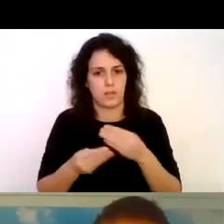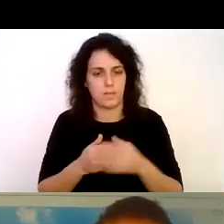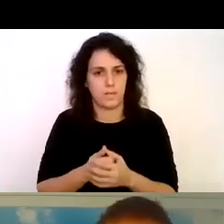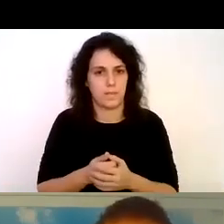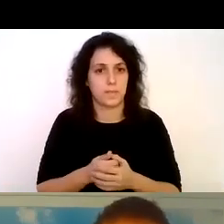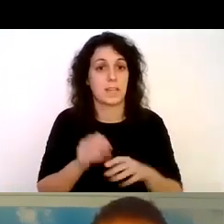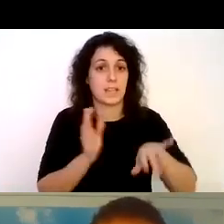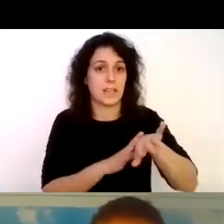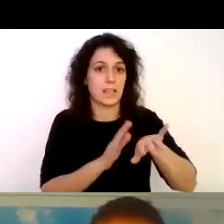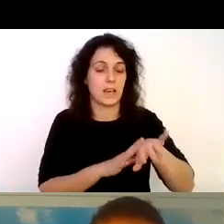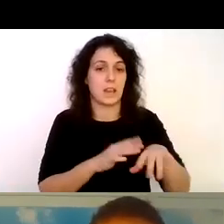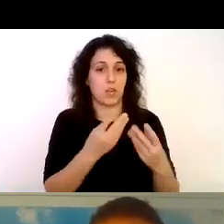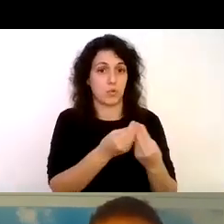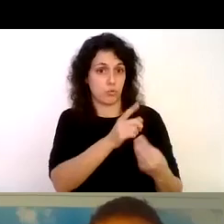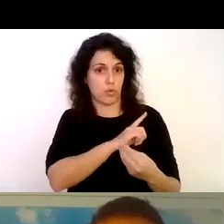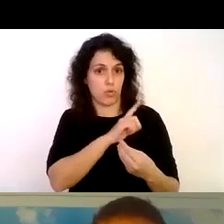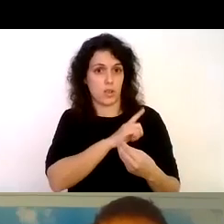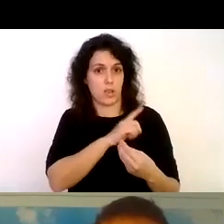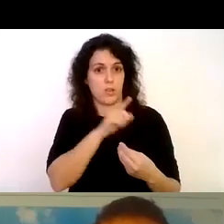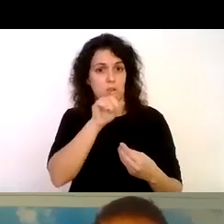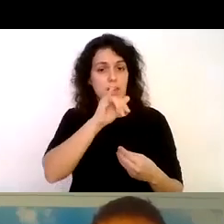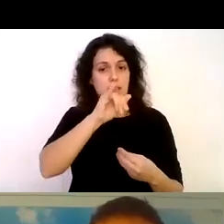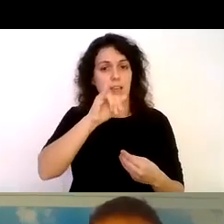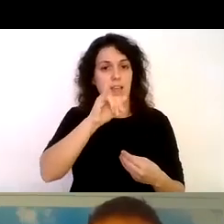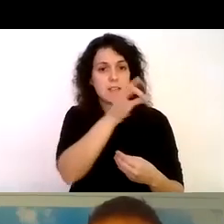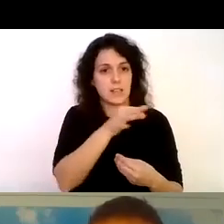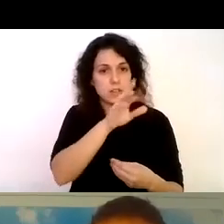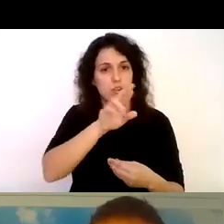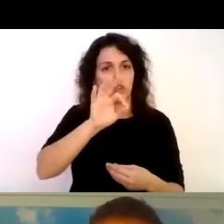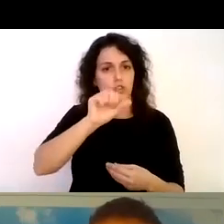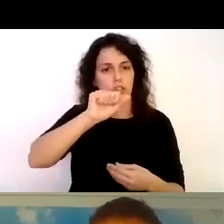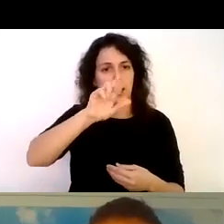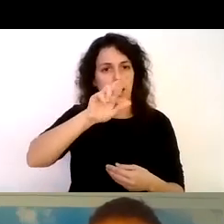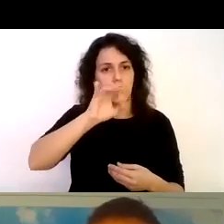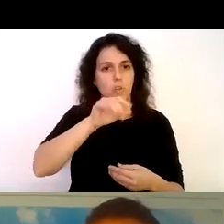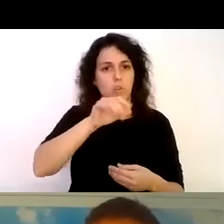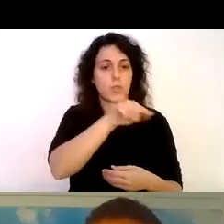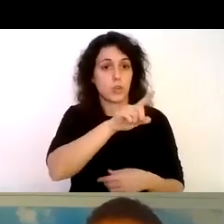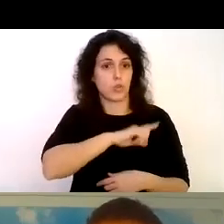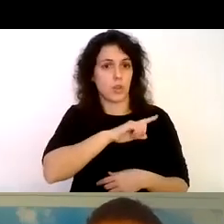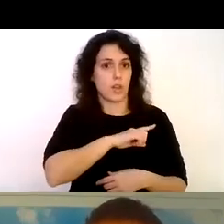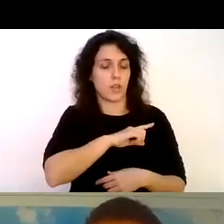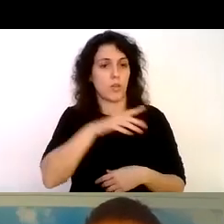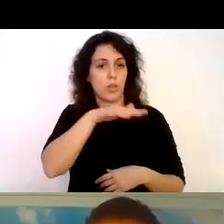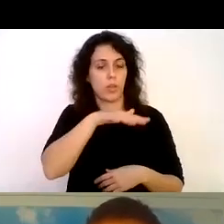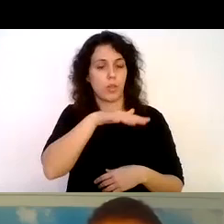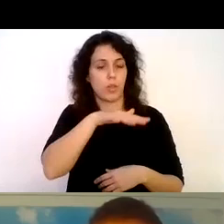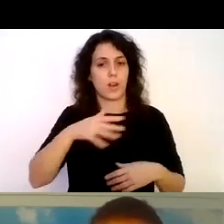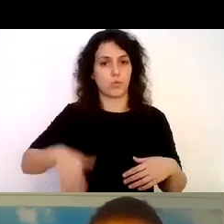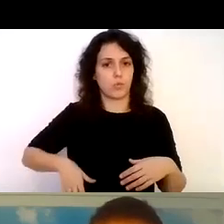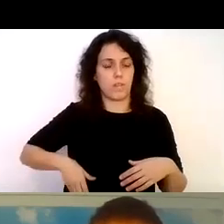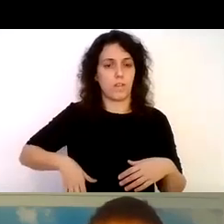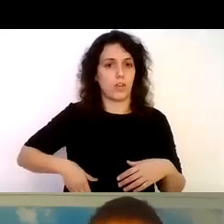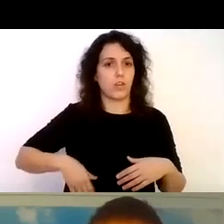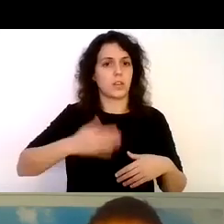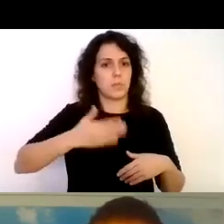buceando en las islas de Rosario muchos soldados lesionados en sus miembros inferiores abajo una nota